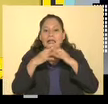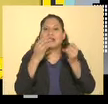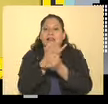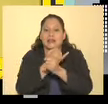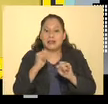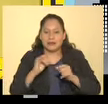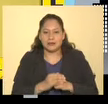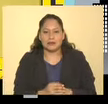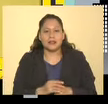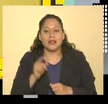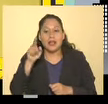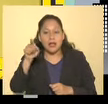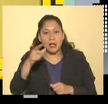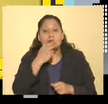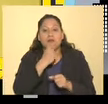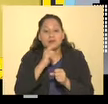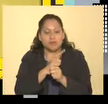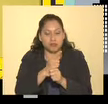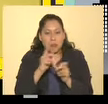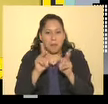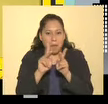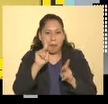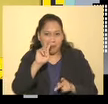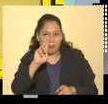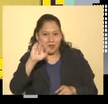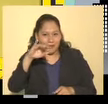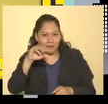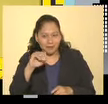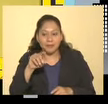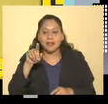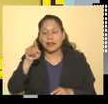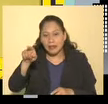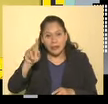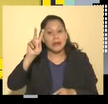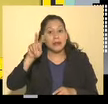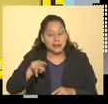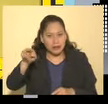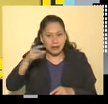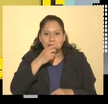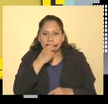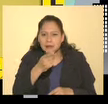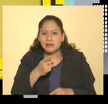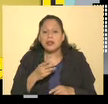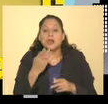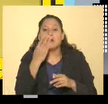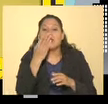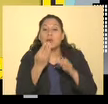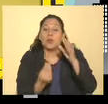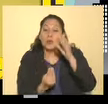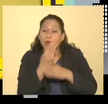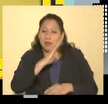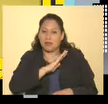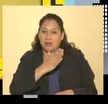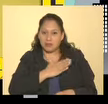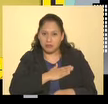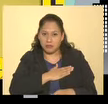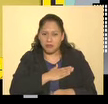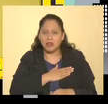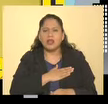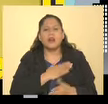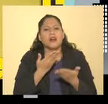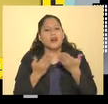Pues él, el licenciado Primo de Verdad, es quien dice que la Nueva España tiene que ser